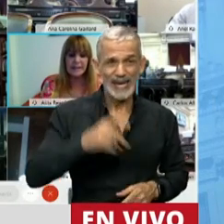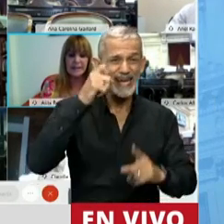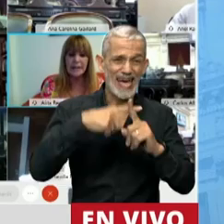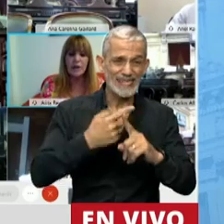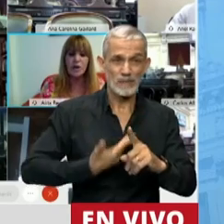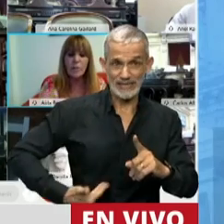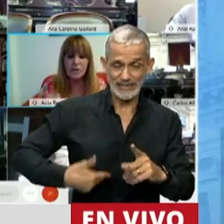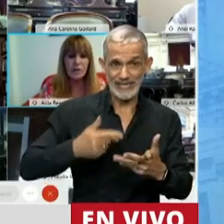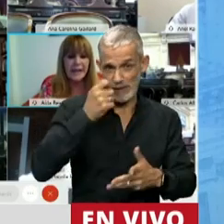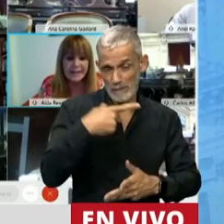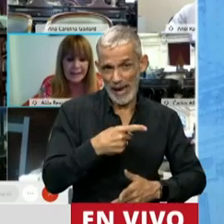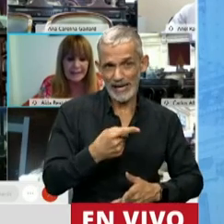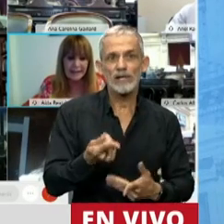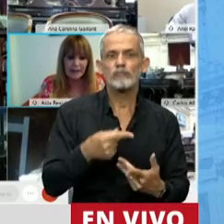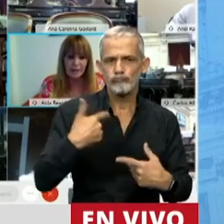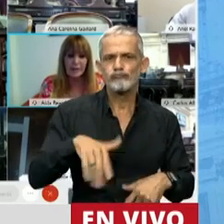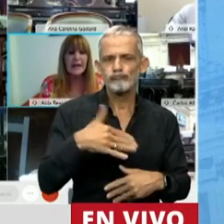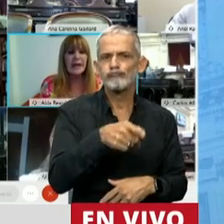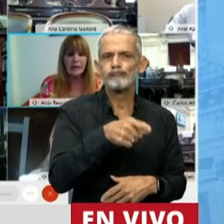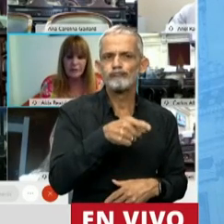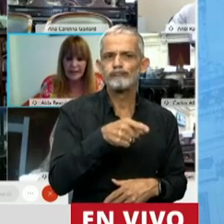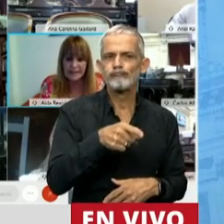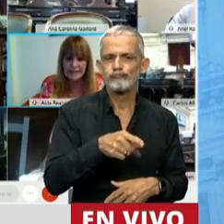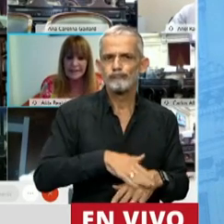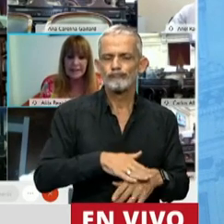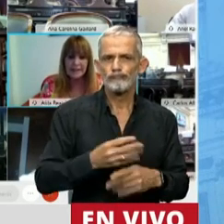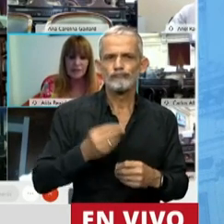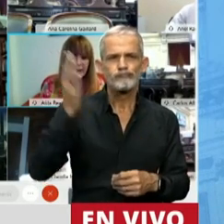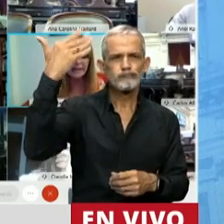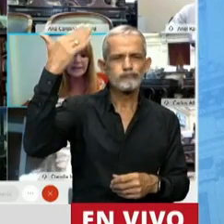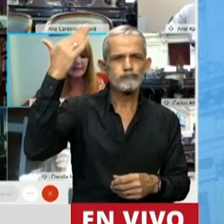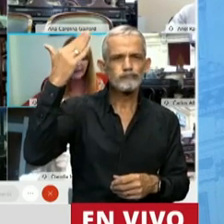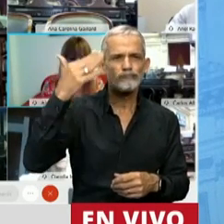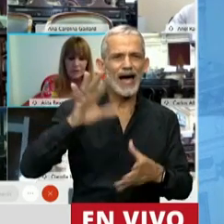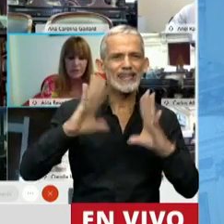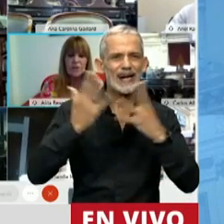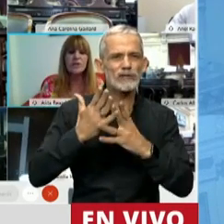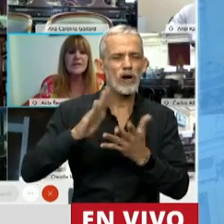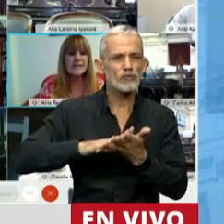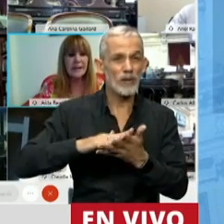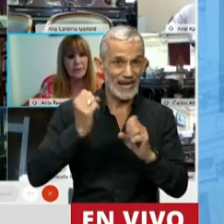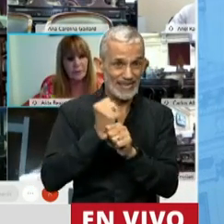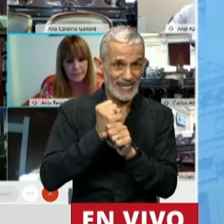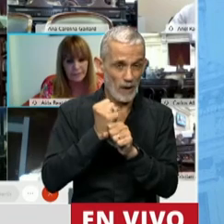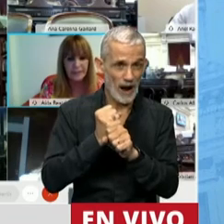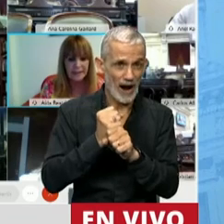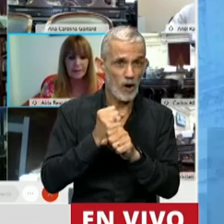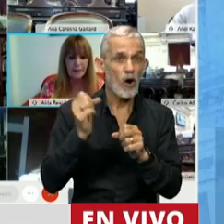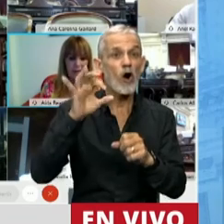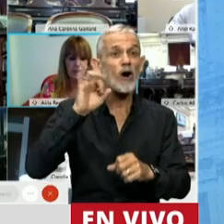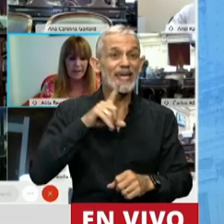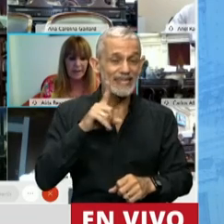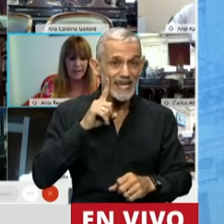expresidente, como actor estratégico en la Conferencia Internacional del Trabajo donde se aprobó